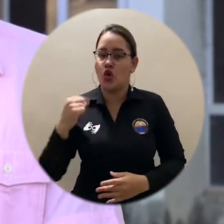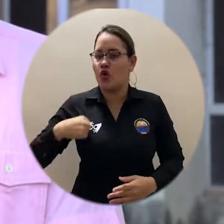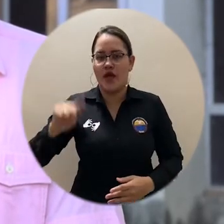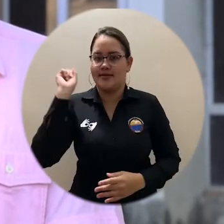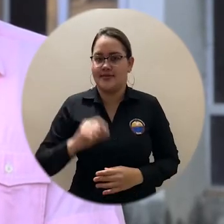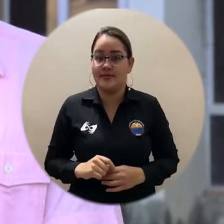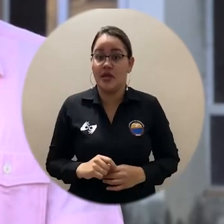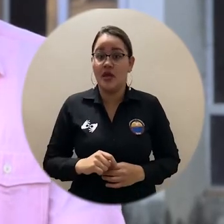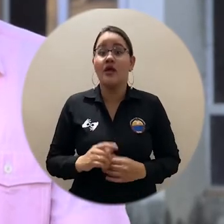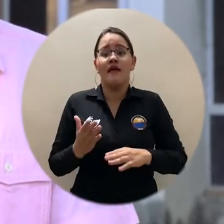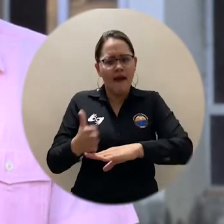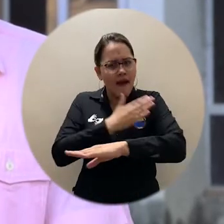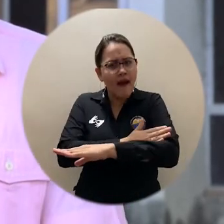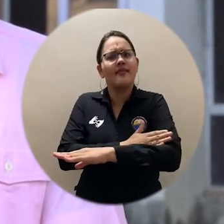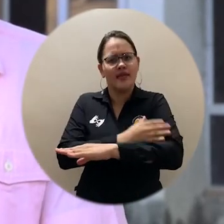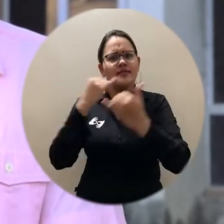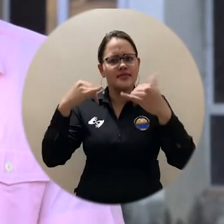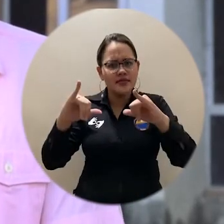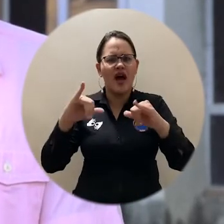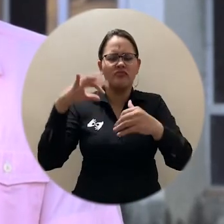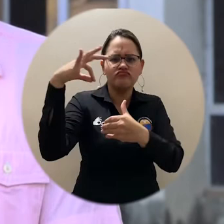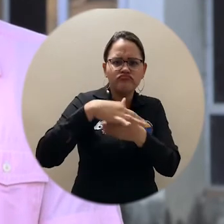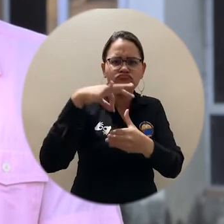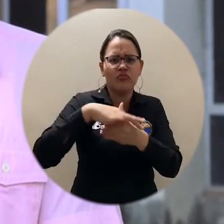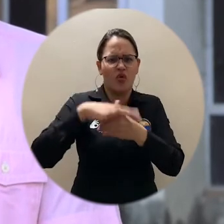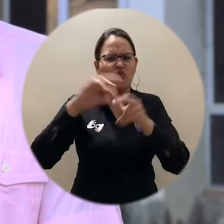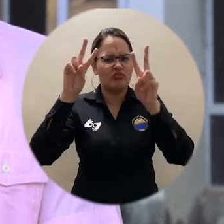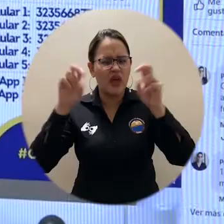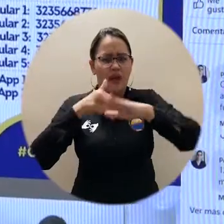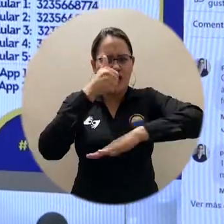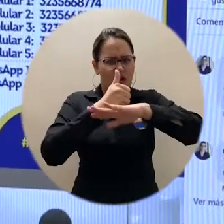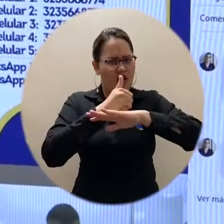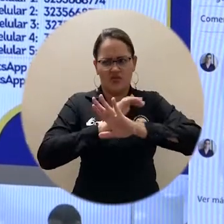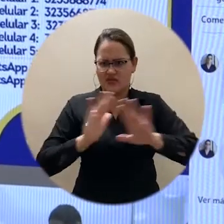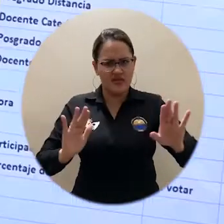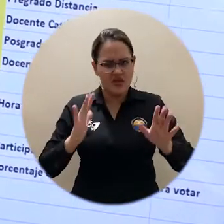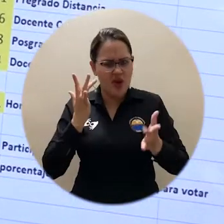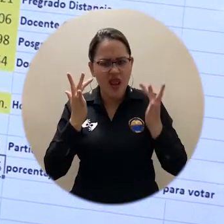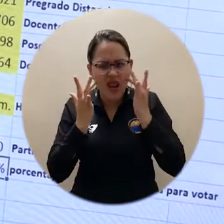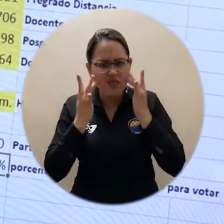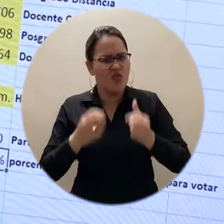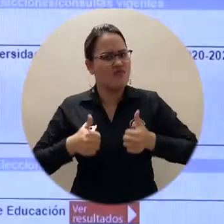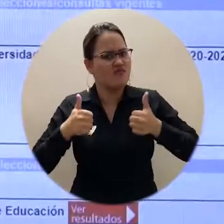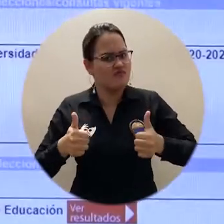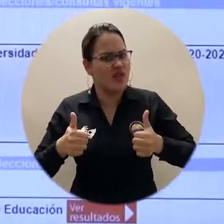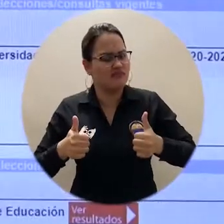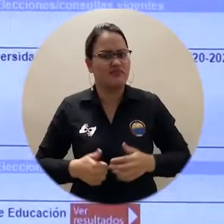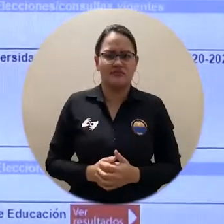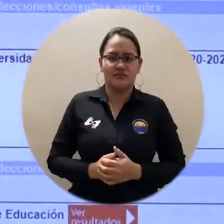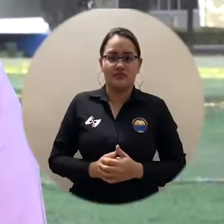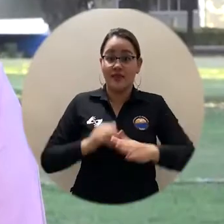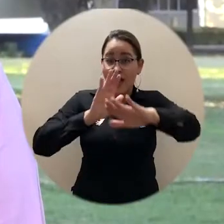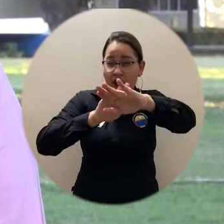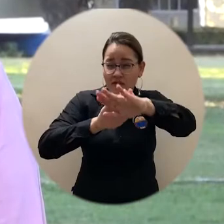los resultados que se dieron en la consulta interna en los estamentos universitarios. Hoy queremos decirles que esto